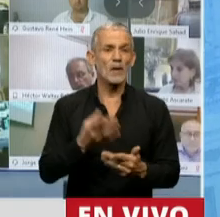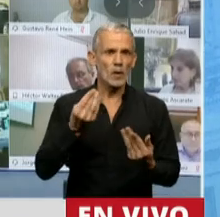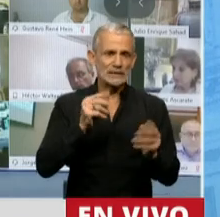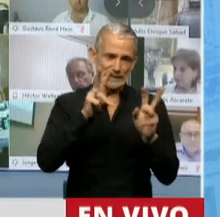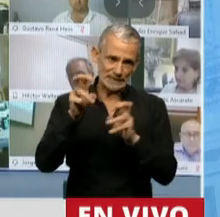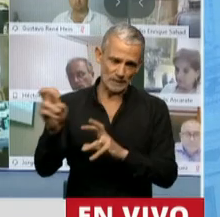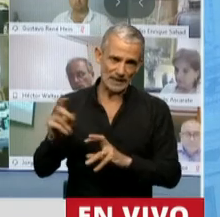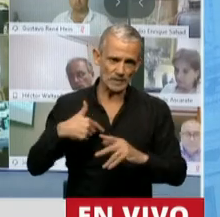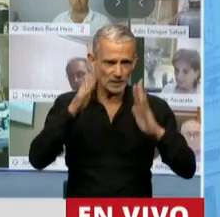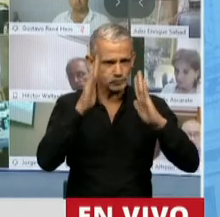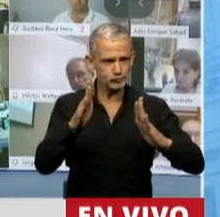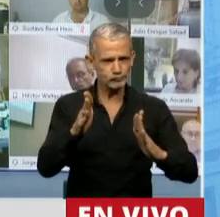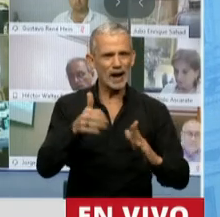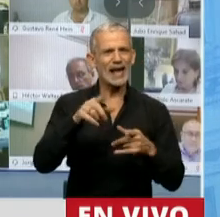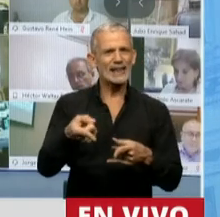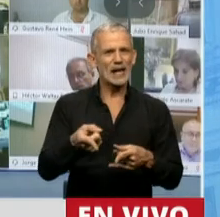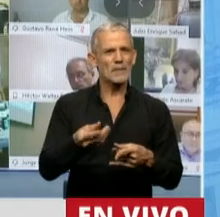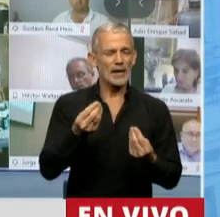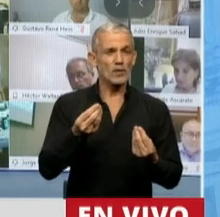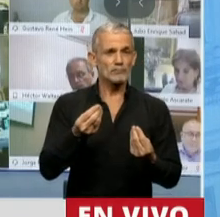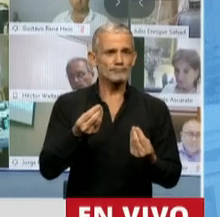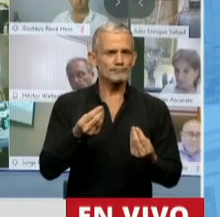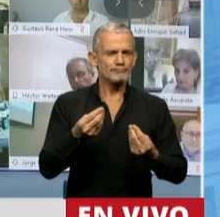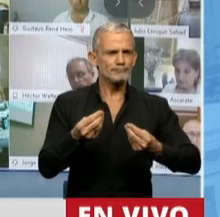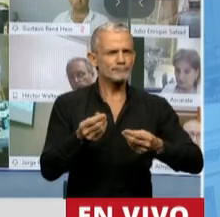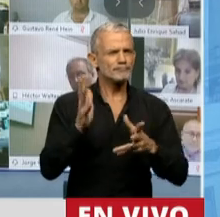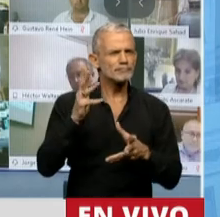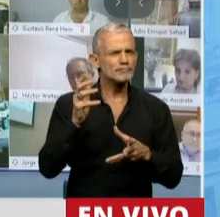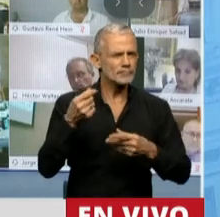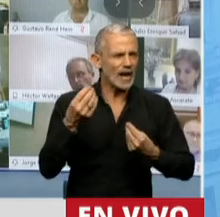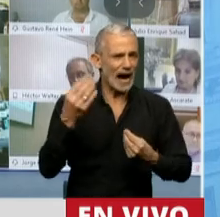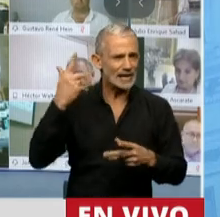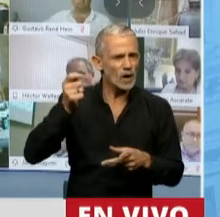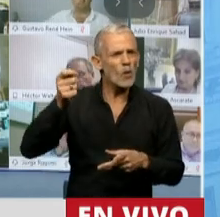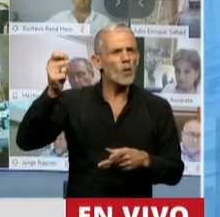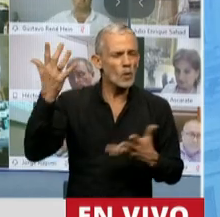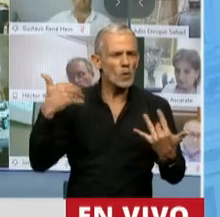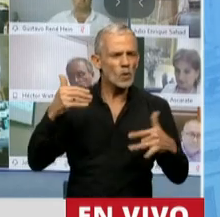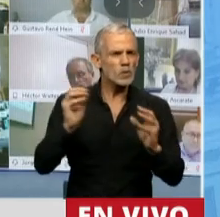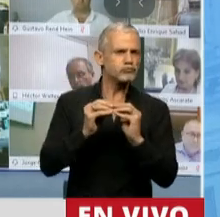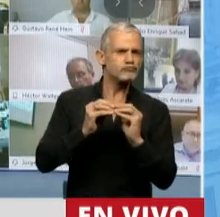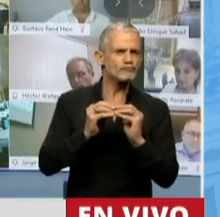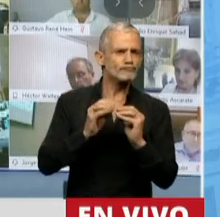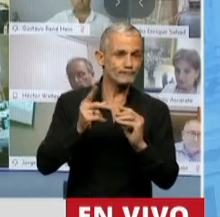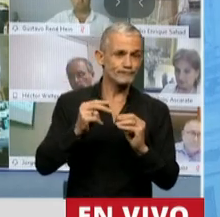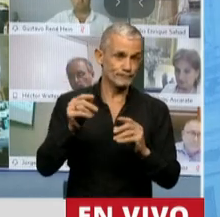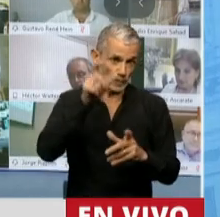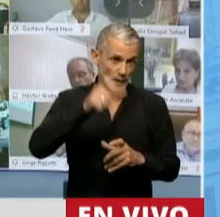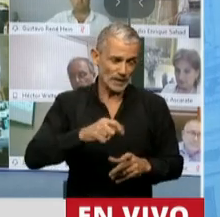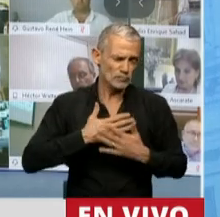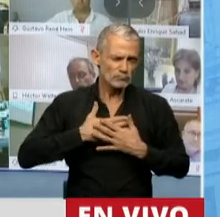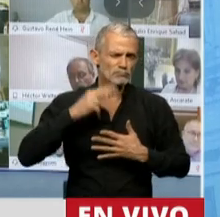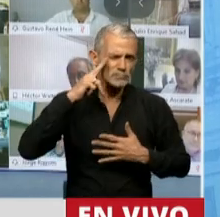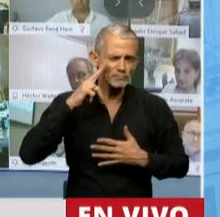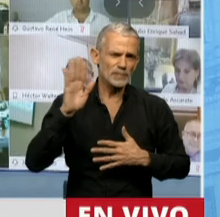estos temas que nos ocupan también fueron parte de la causa a quien alguien muy querido y respetado por todas y todos nosotros